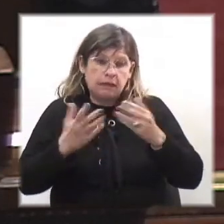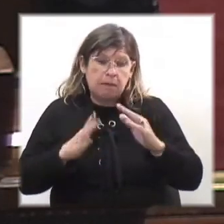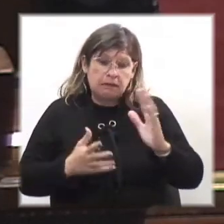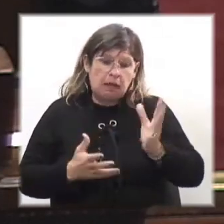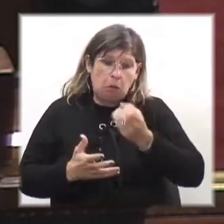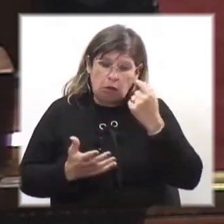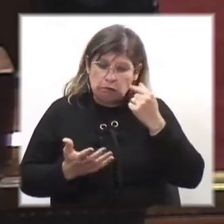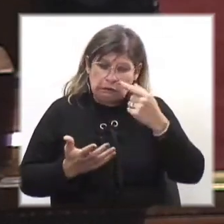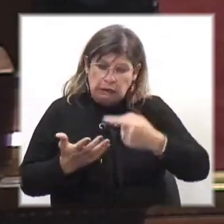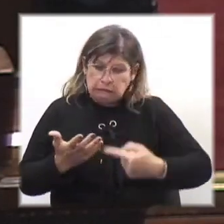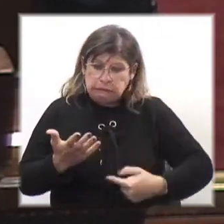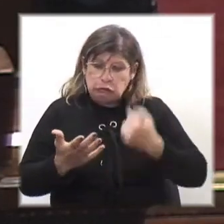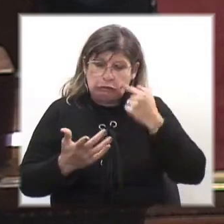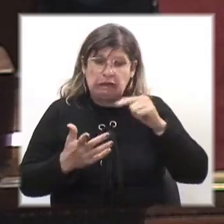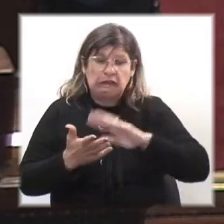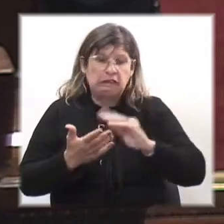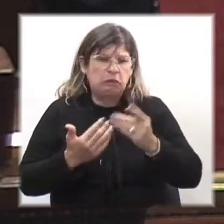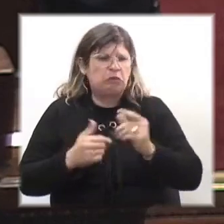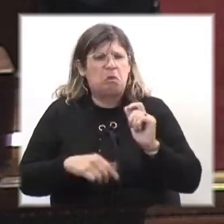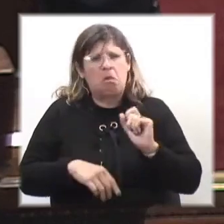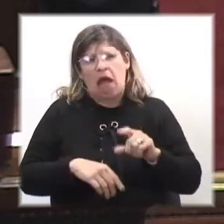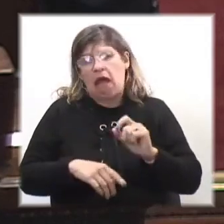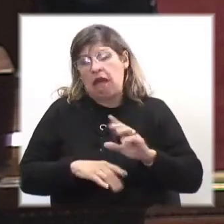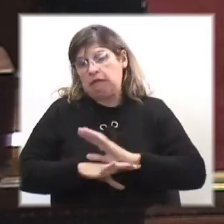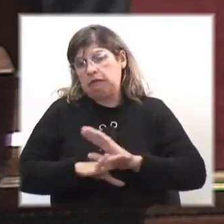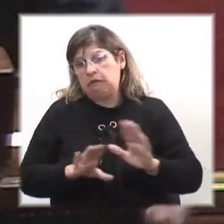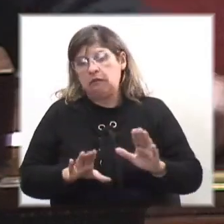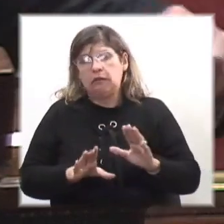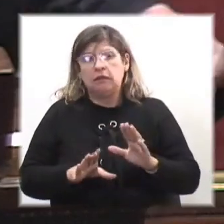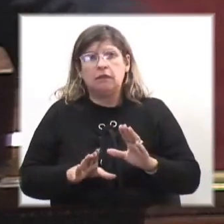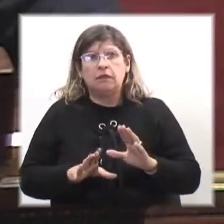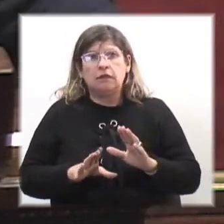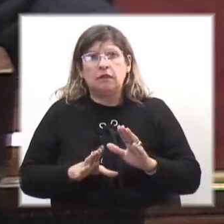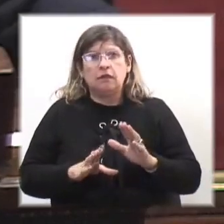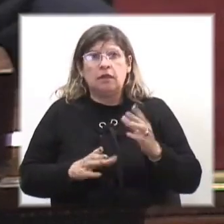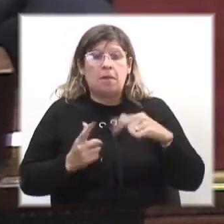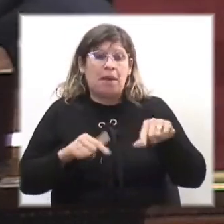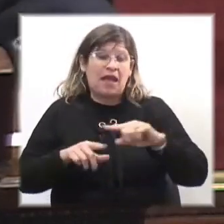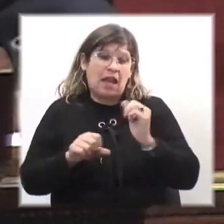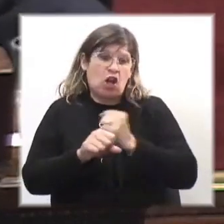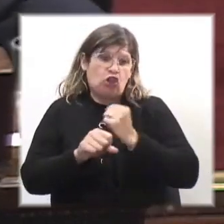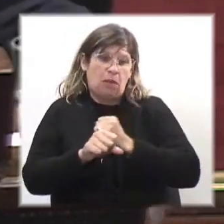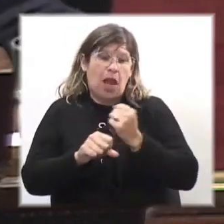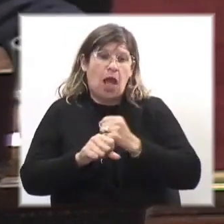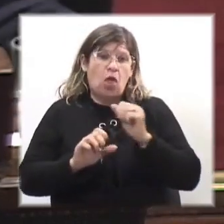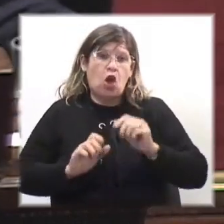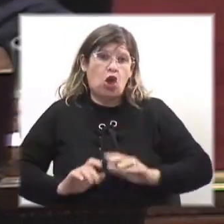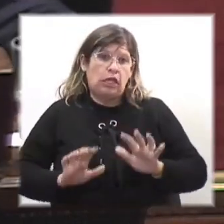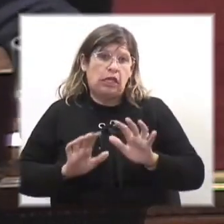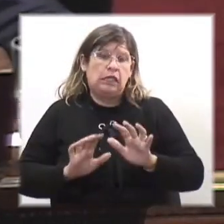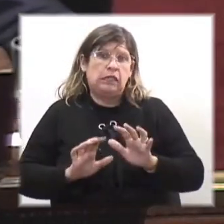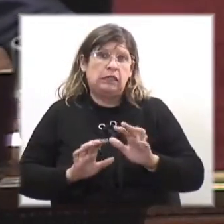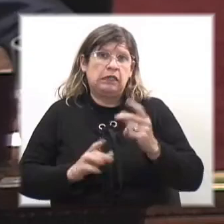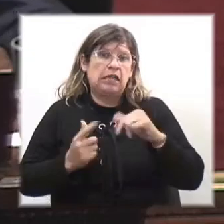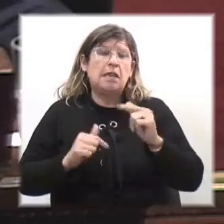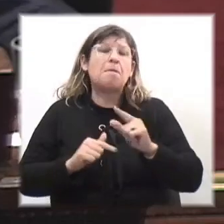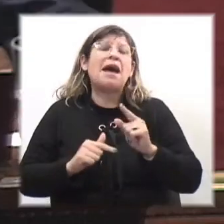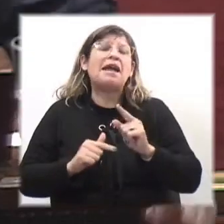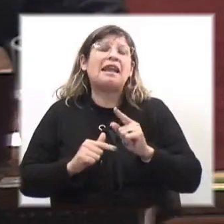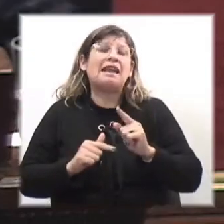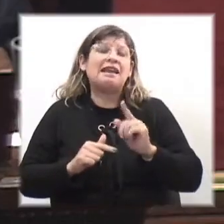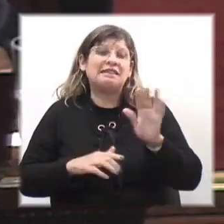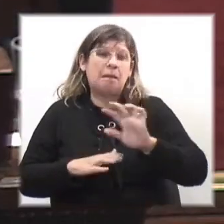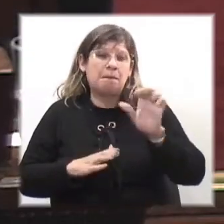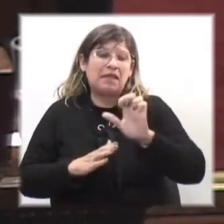proyecto que nos parecen muy malas y muy perjudiciales para los trabajadores y sobre todo para las pymes, las pequeñas y